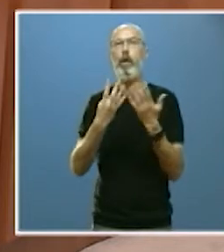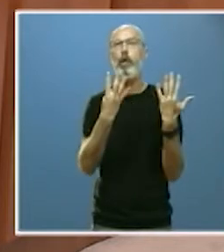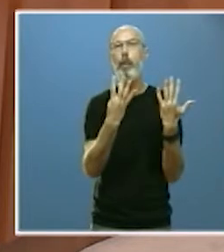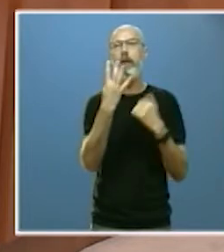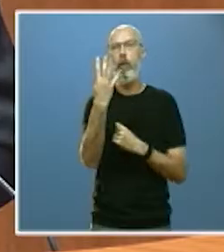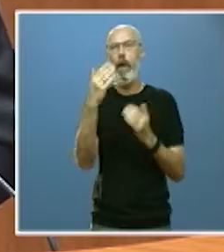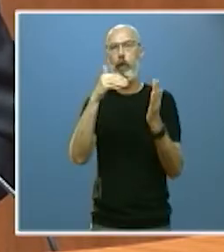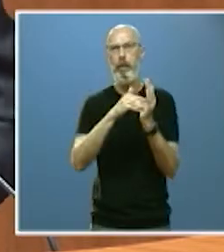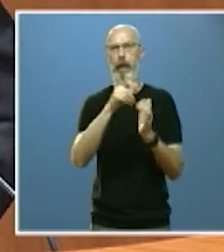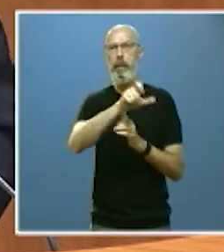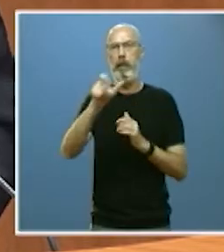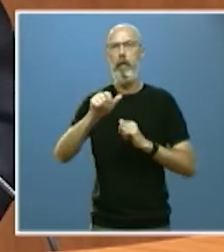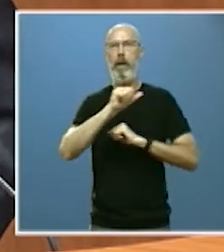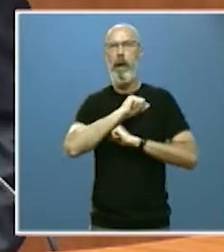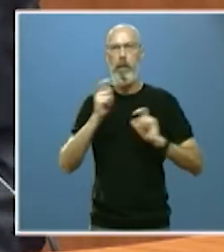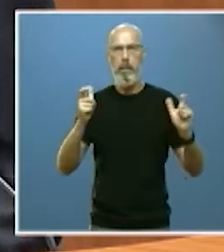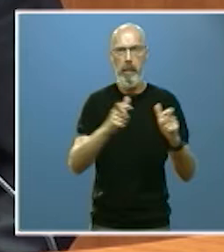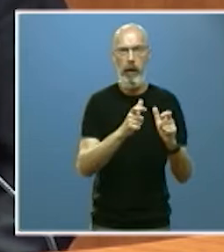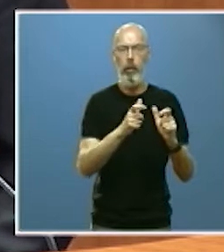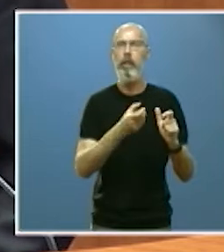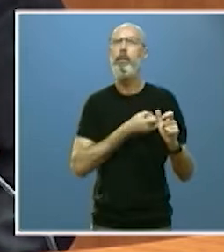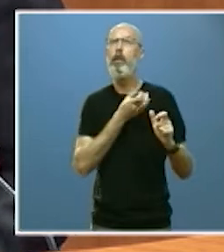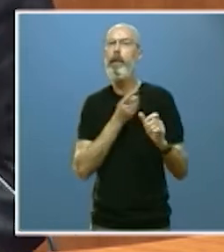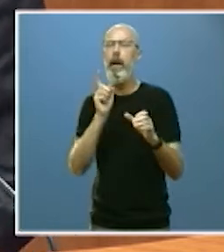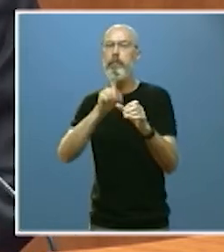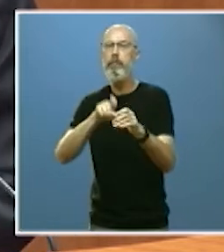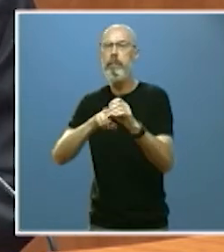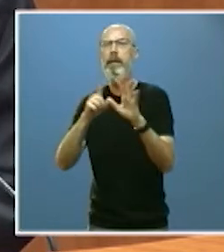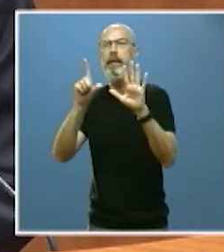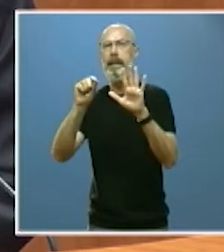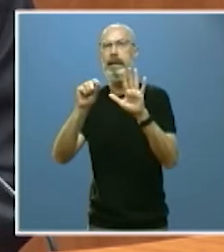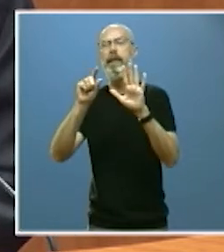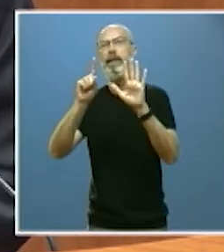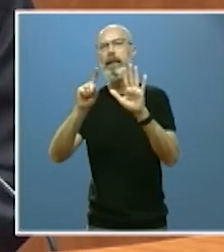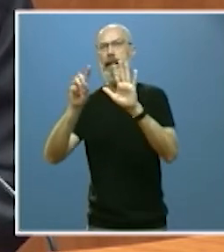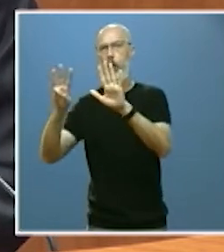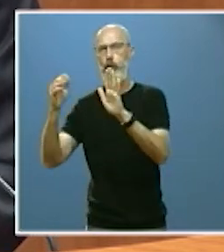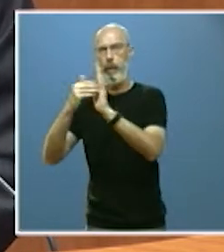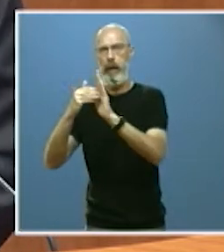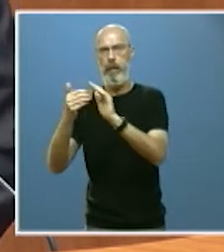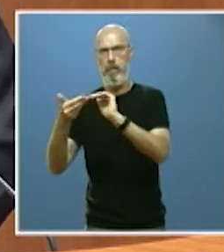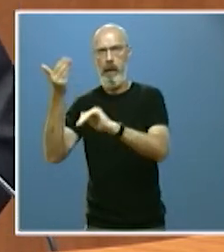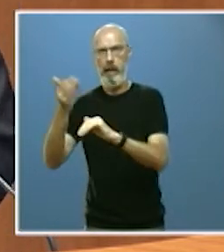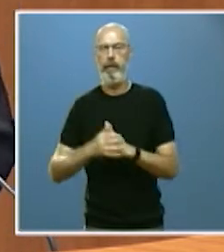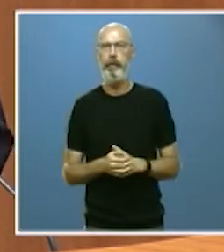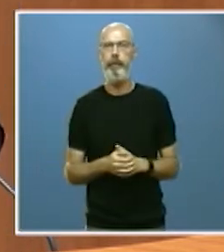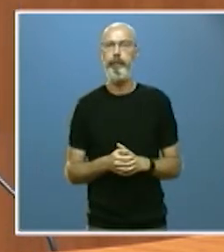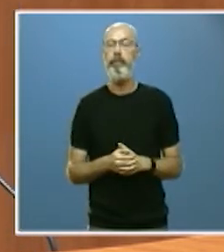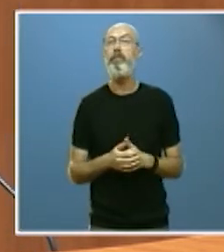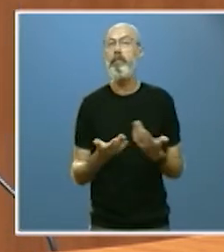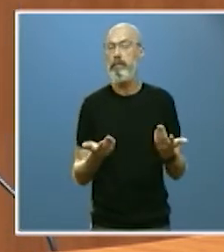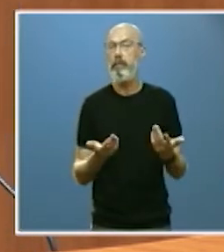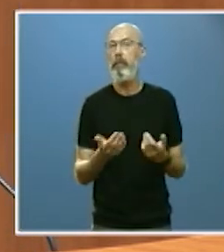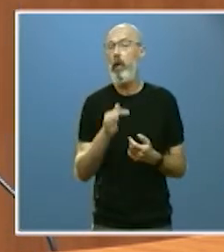personas. Y la afiliación se ha incrementado en más de 68.000. Por supuesto que queda aún